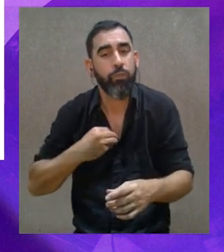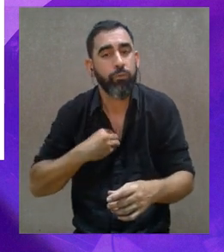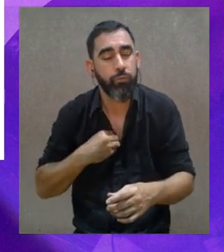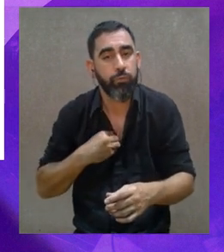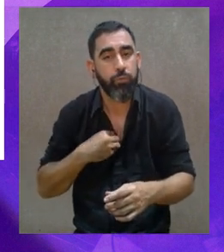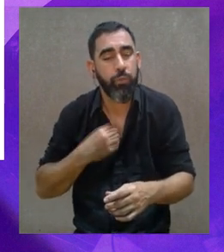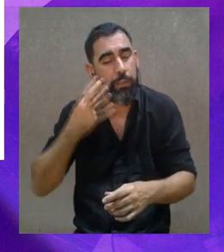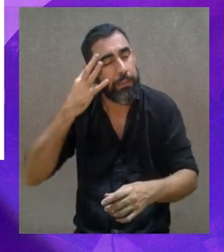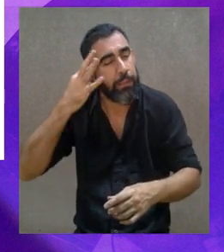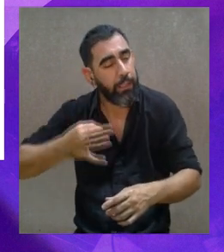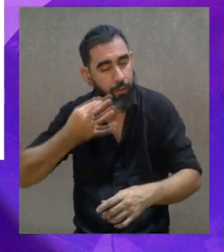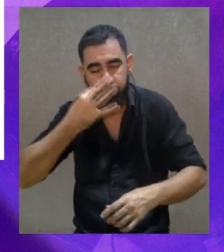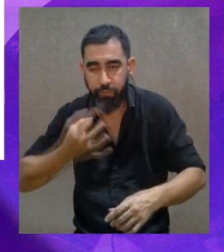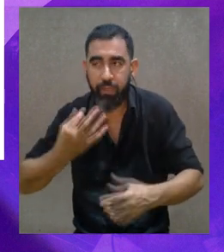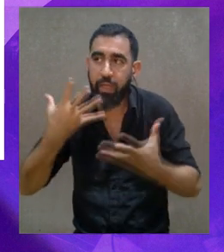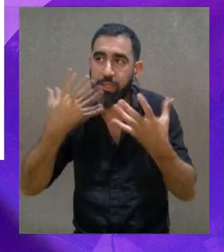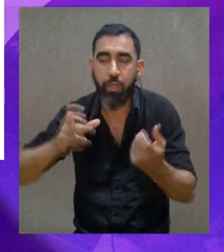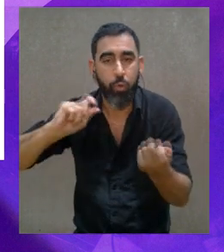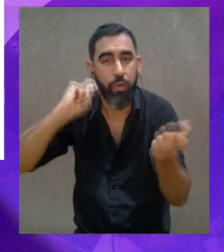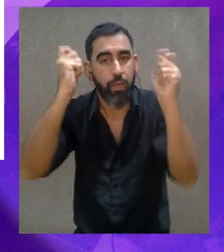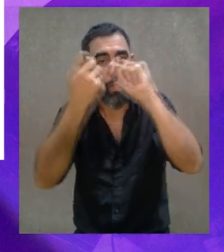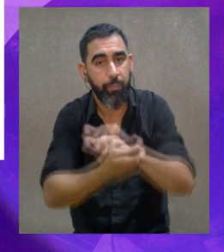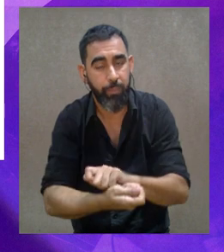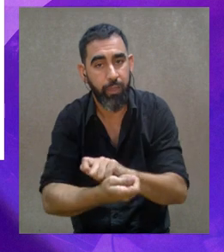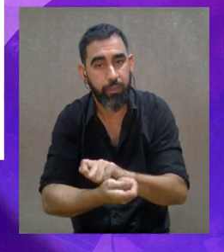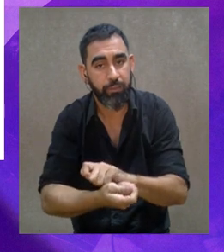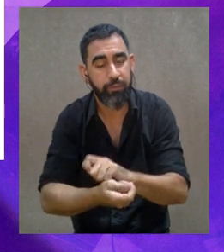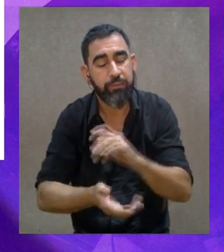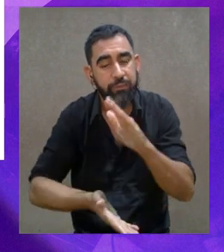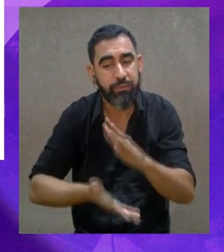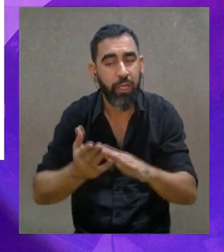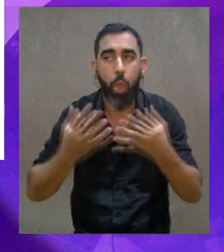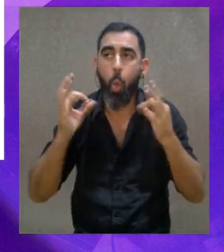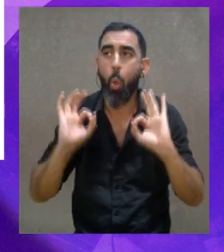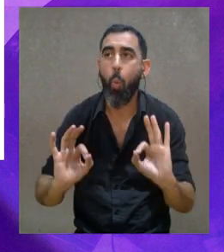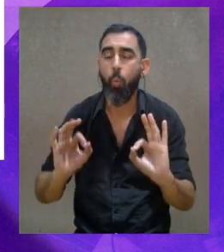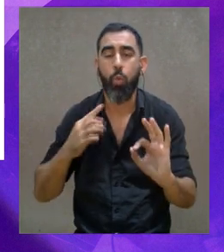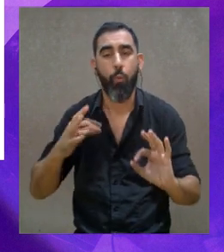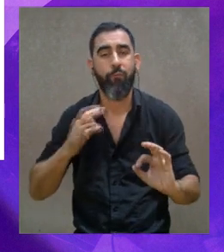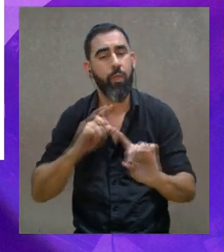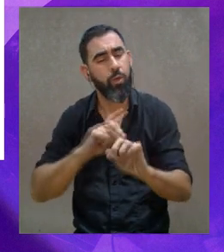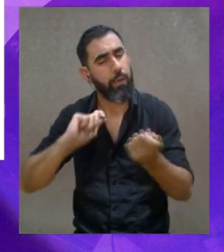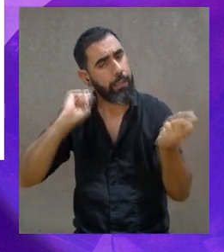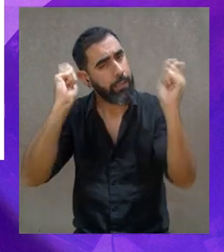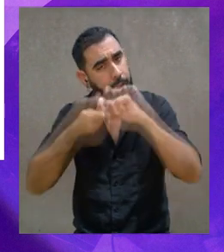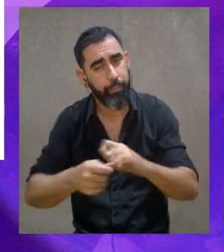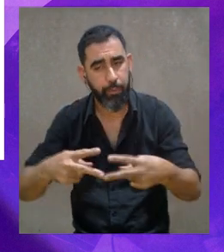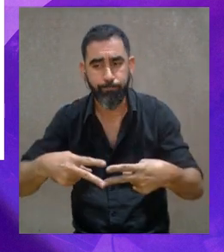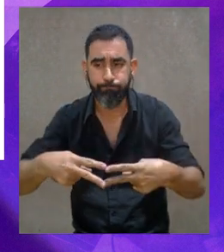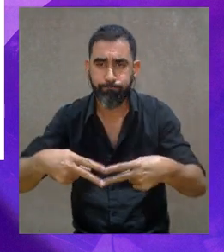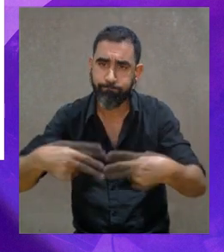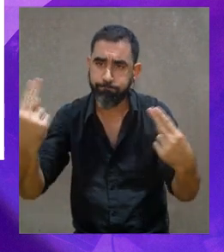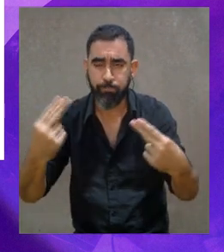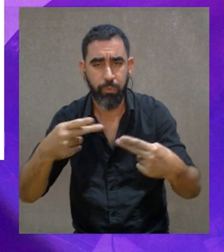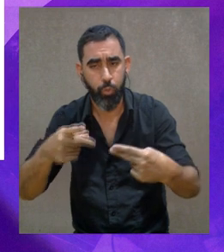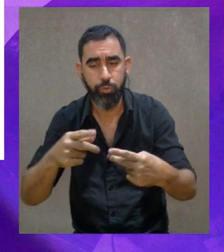por lo que uno cree que es correcto que en este caso por lo que conversamos estamos todos más o menos de acuerdo que vamos por ese camino pero creo que